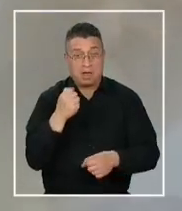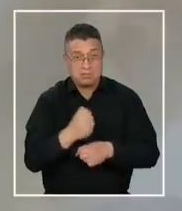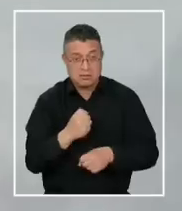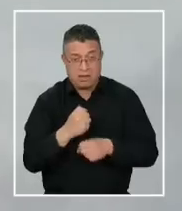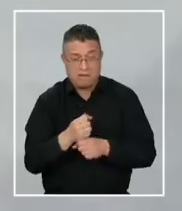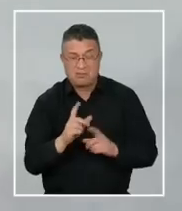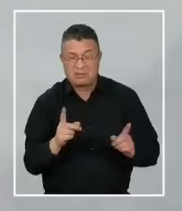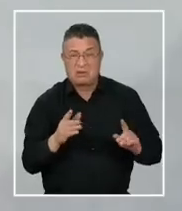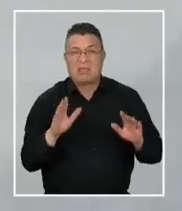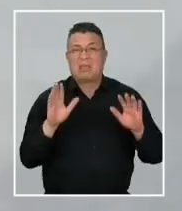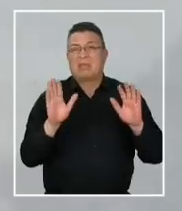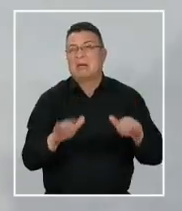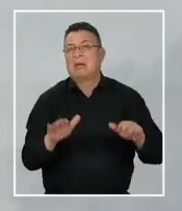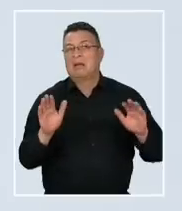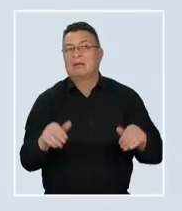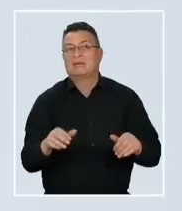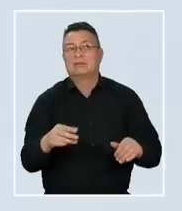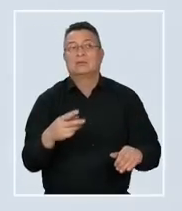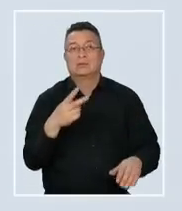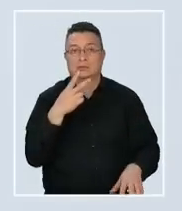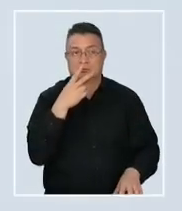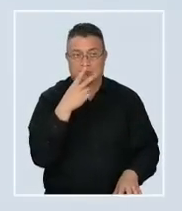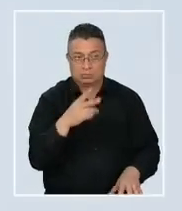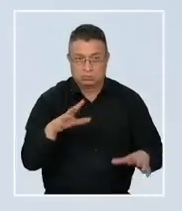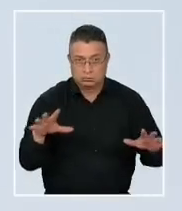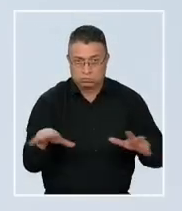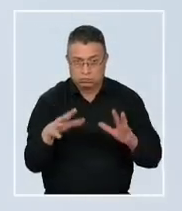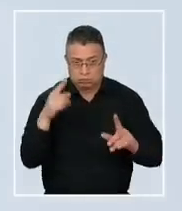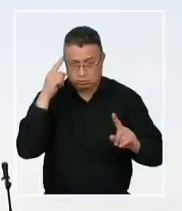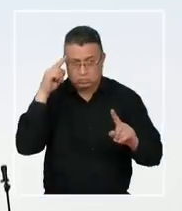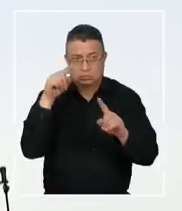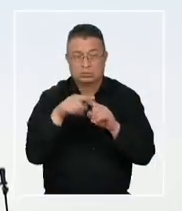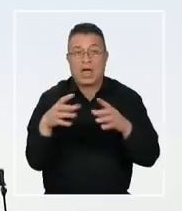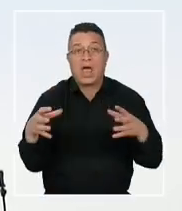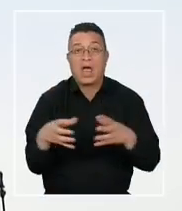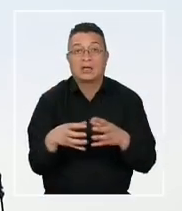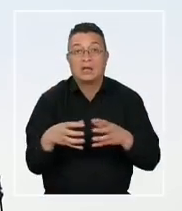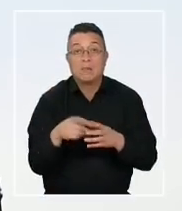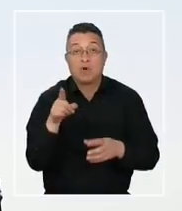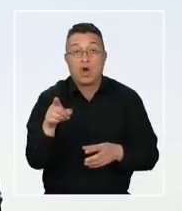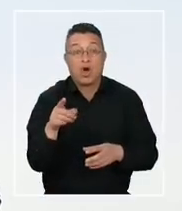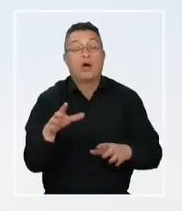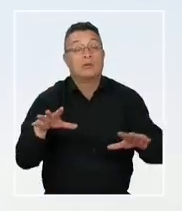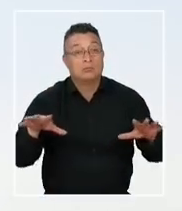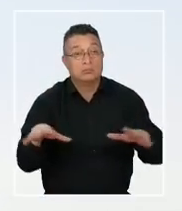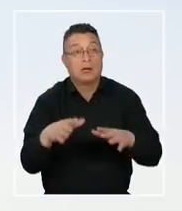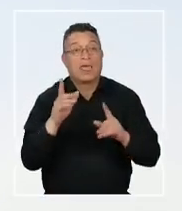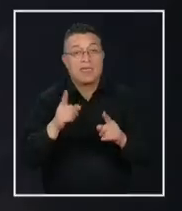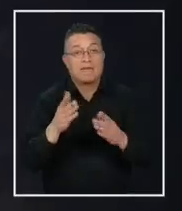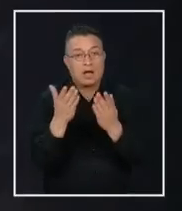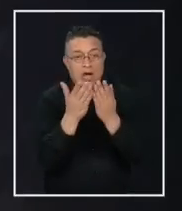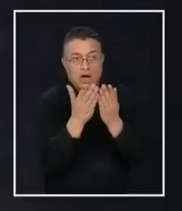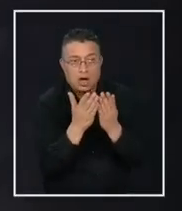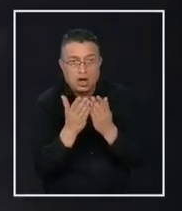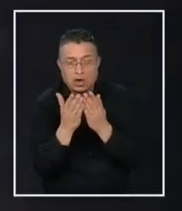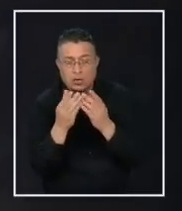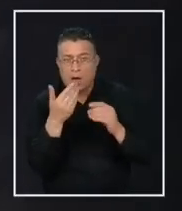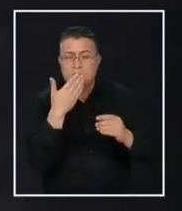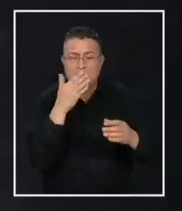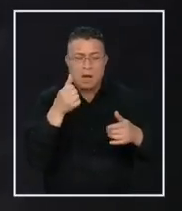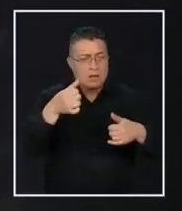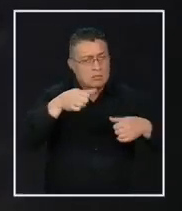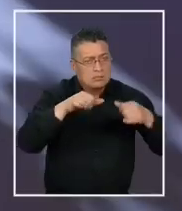tiene mucho sentido, espere escuchar parte de los objetivos de este equipo. Deberán, entre otras tareas, estudiar fenómenos cuánticos,